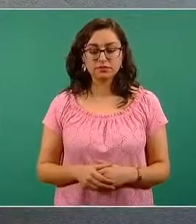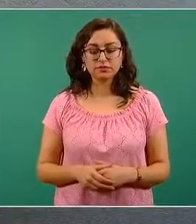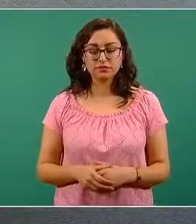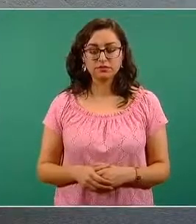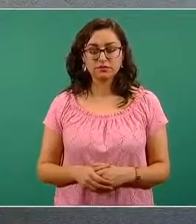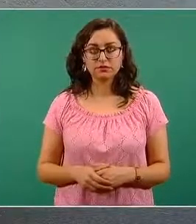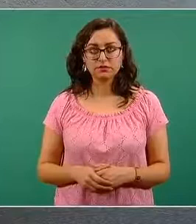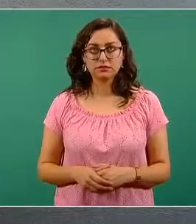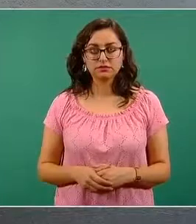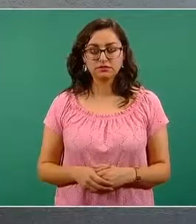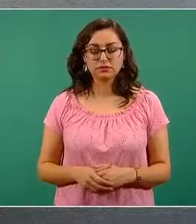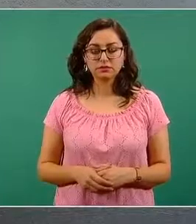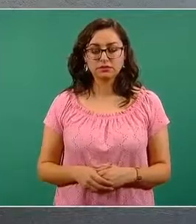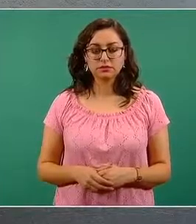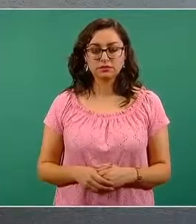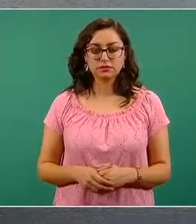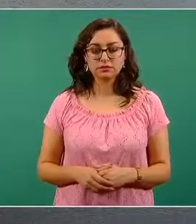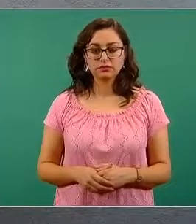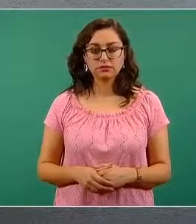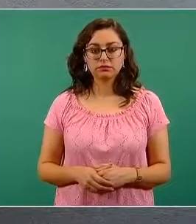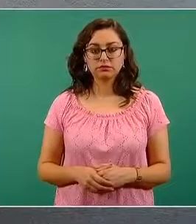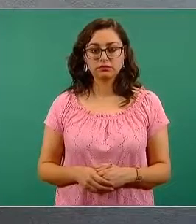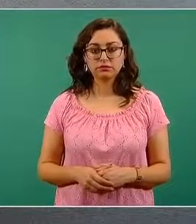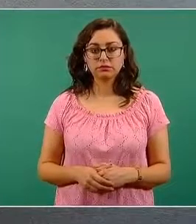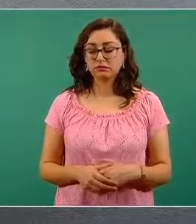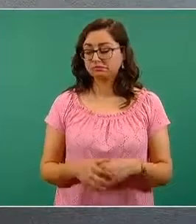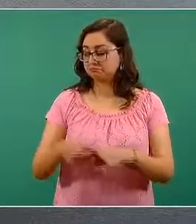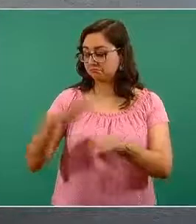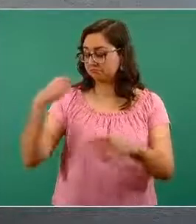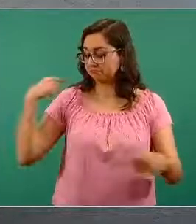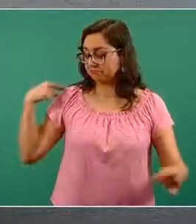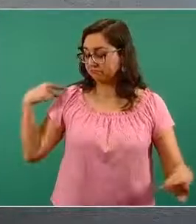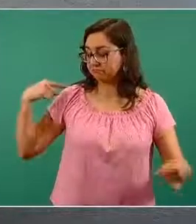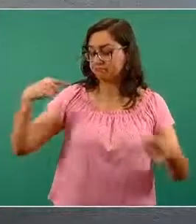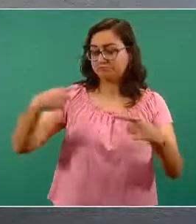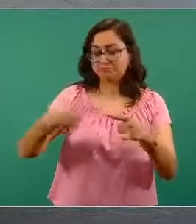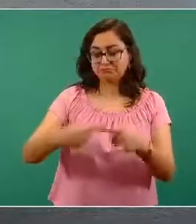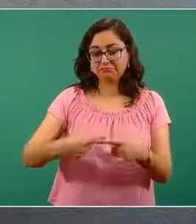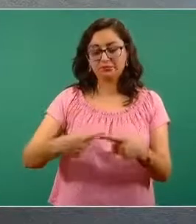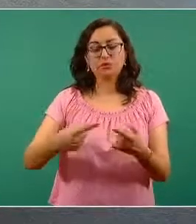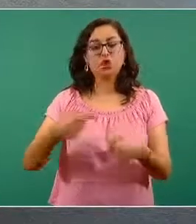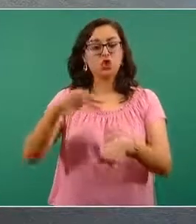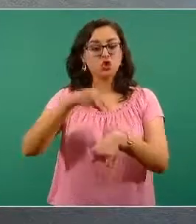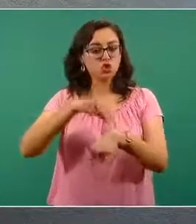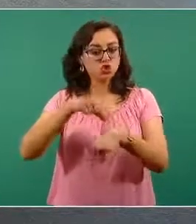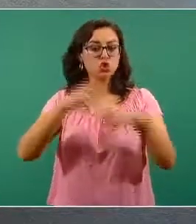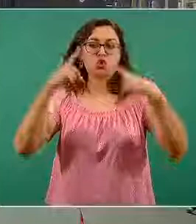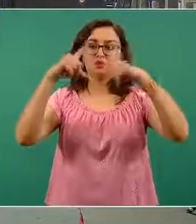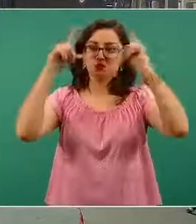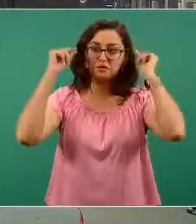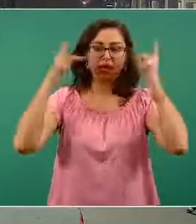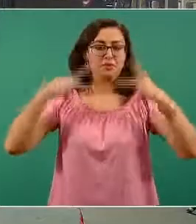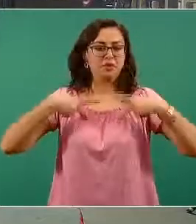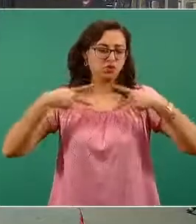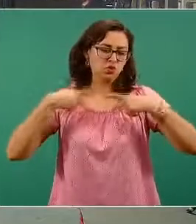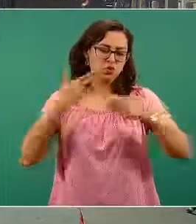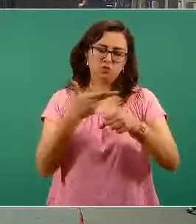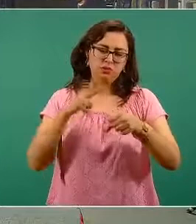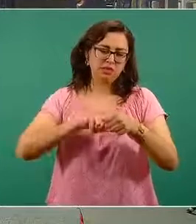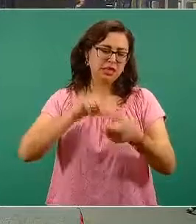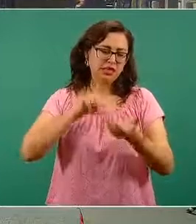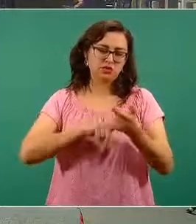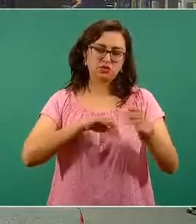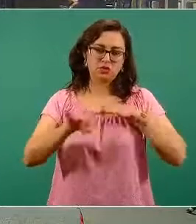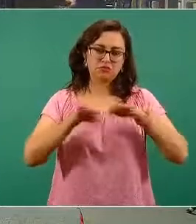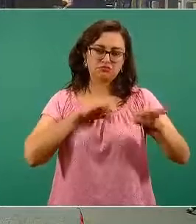Se han realizado varias manifestaciones a lo largo de este tiempo de personal médico en las diferentes